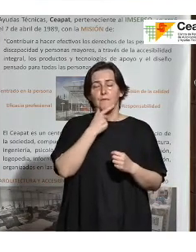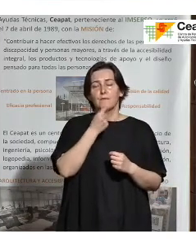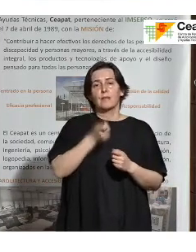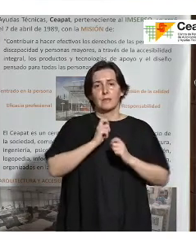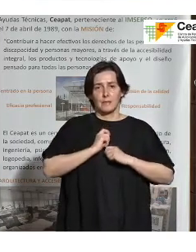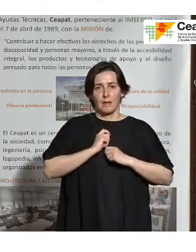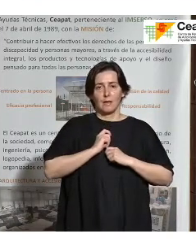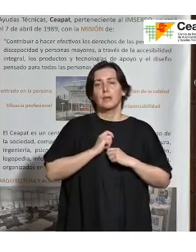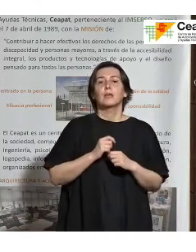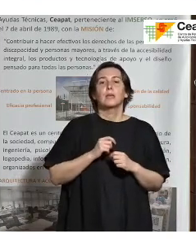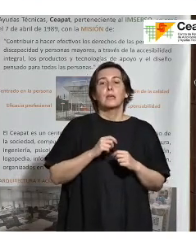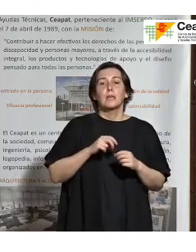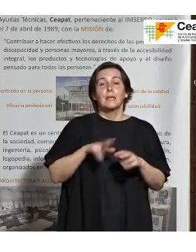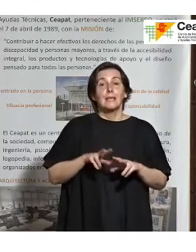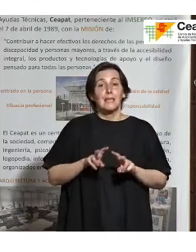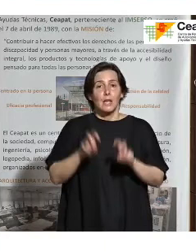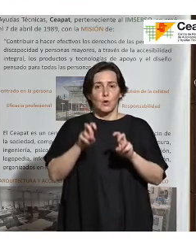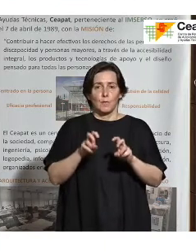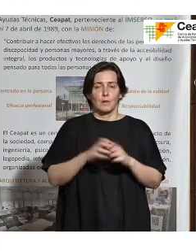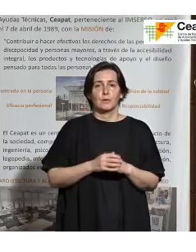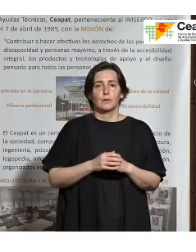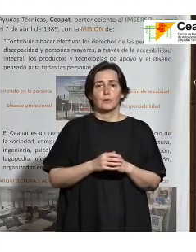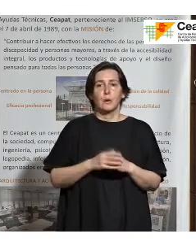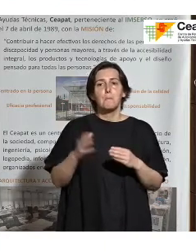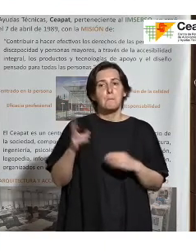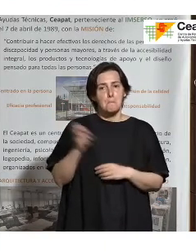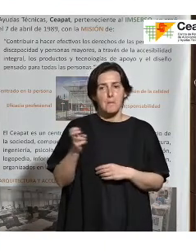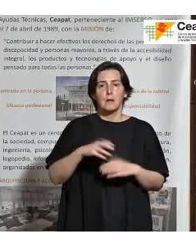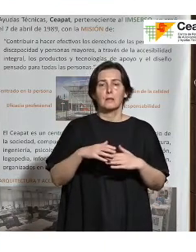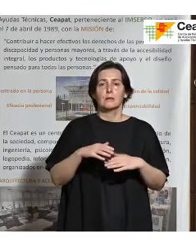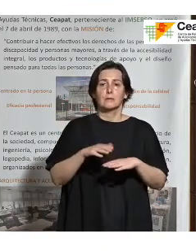innovación. Y sobre todo son útiles para los usuarios.